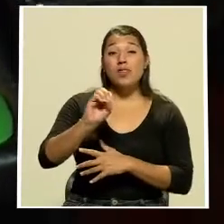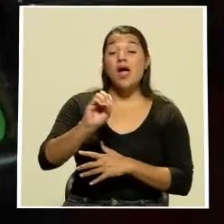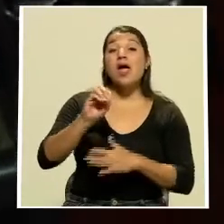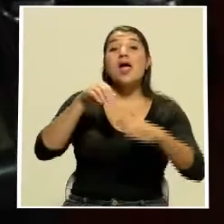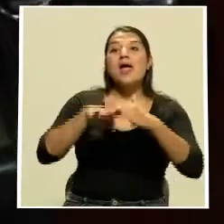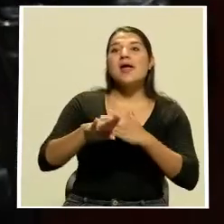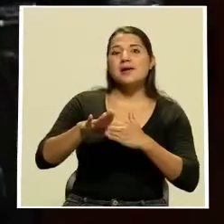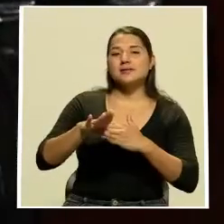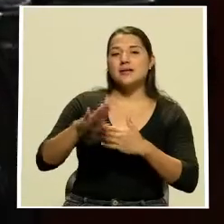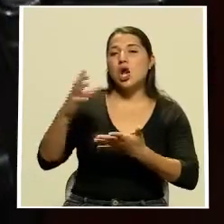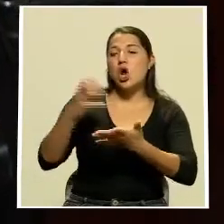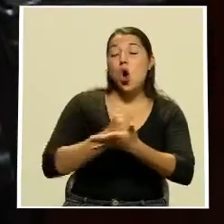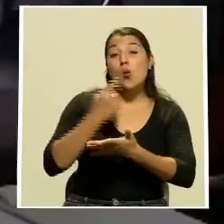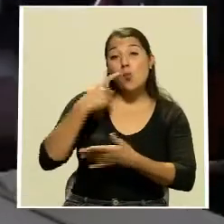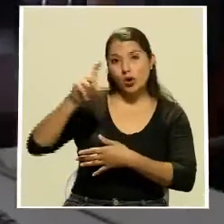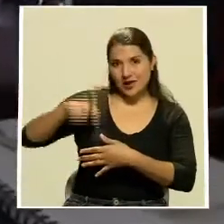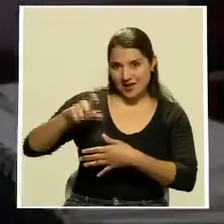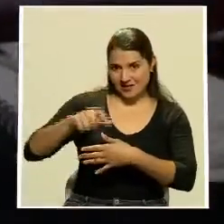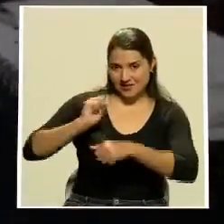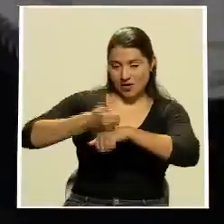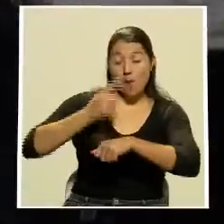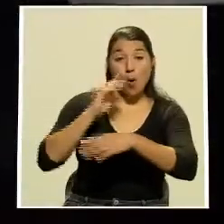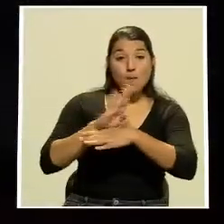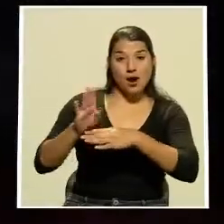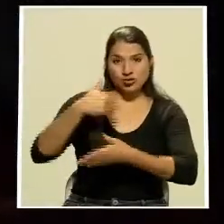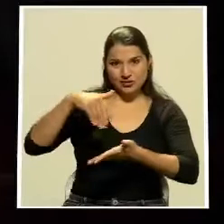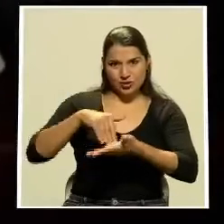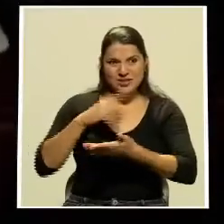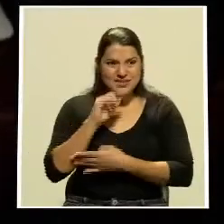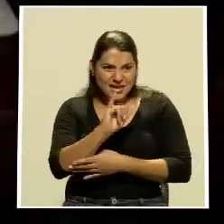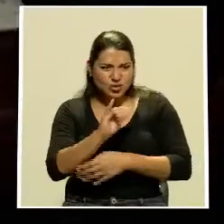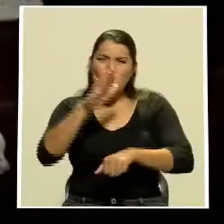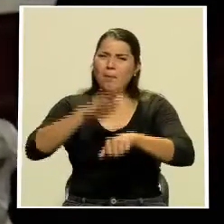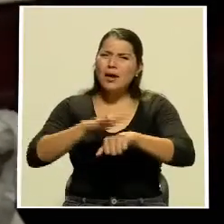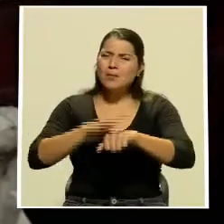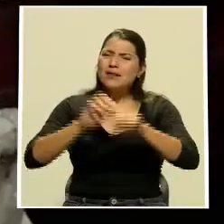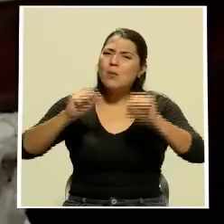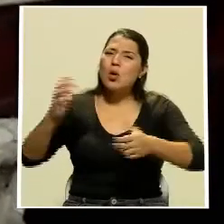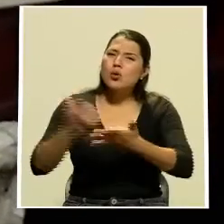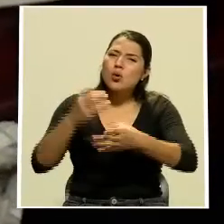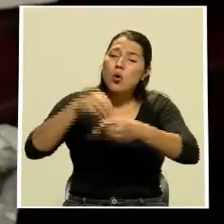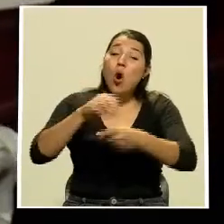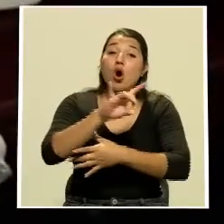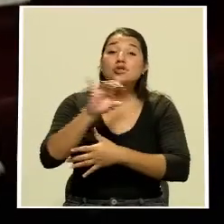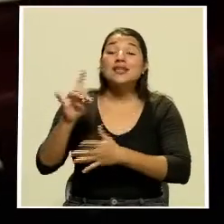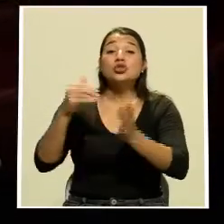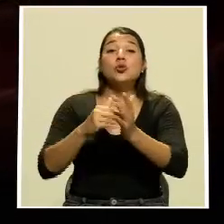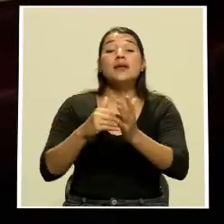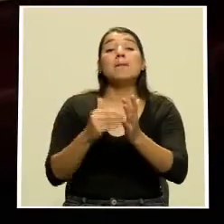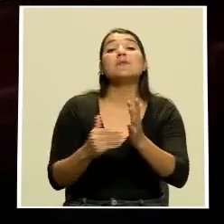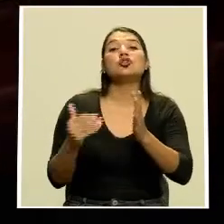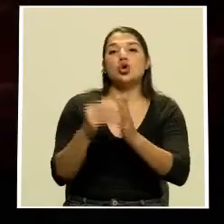tarjetas establecidas por el Banco Central según el legislador esta medida generará un ahorro de unos 88 mil millones de